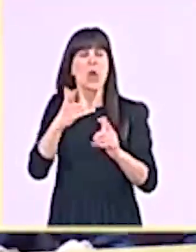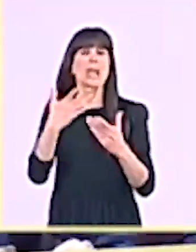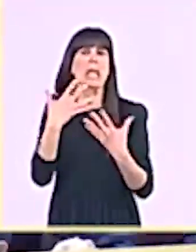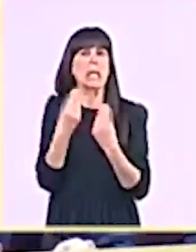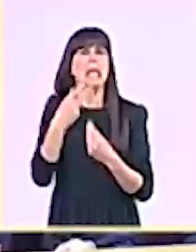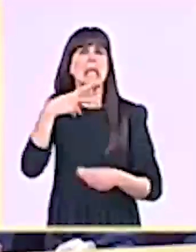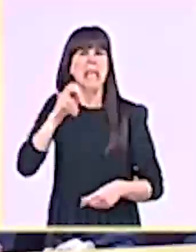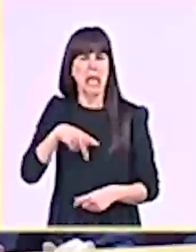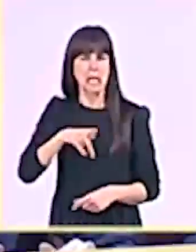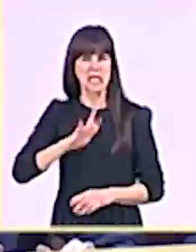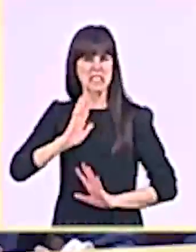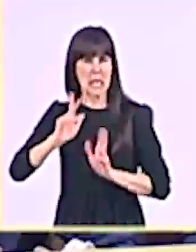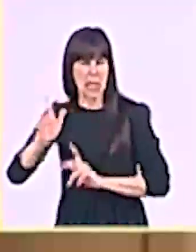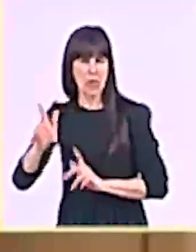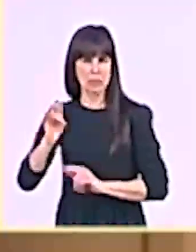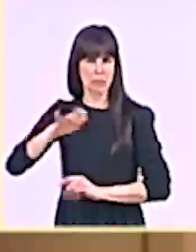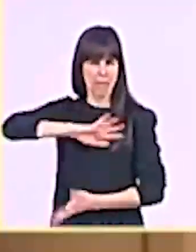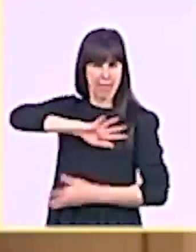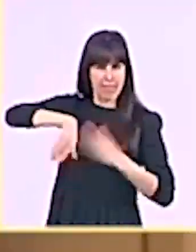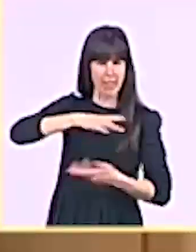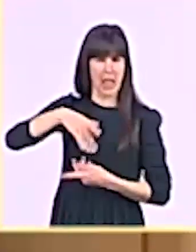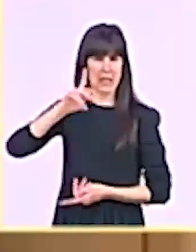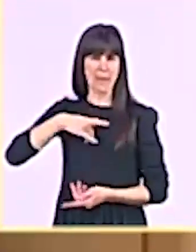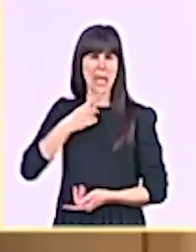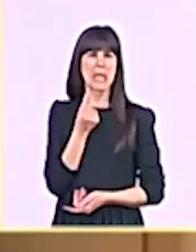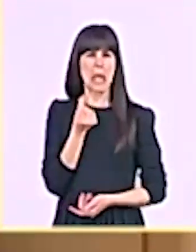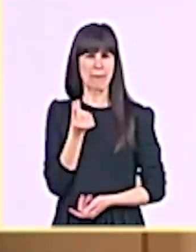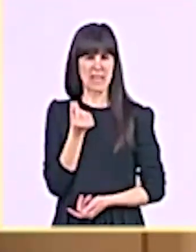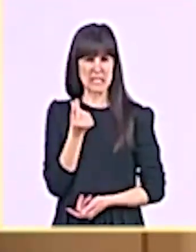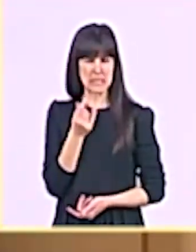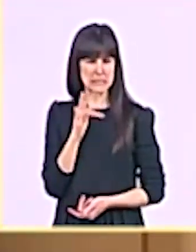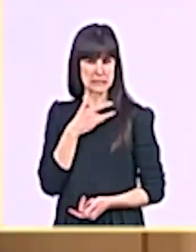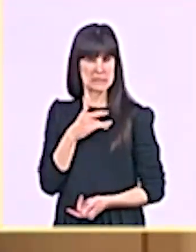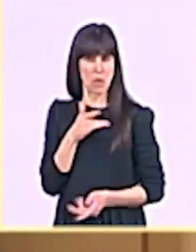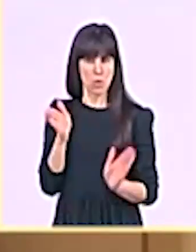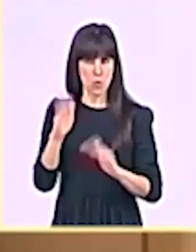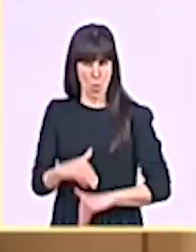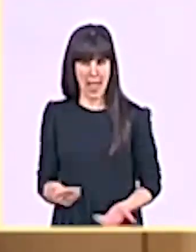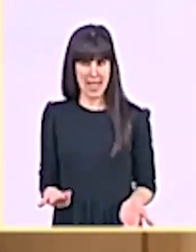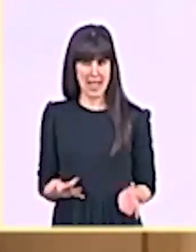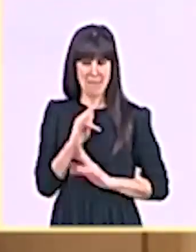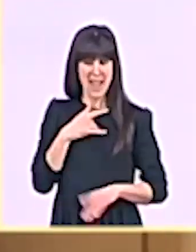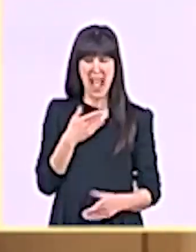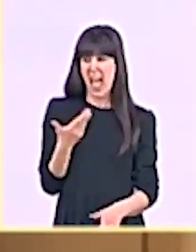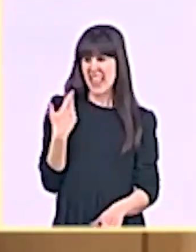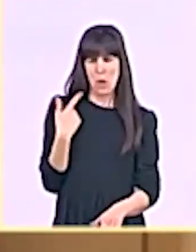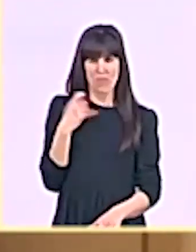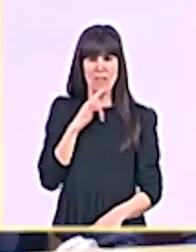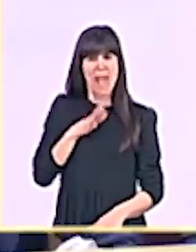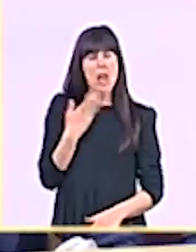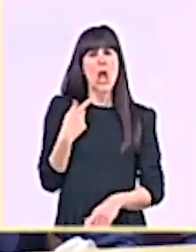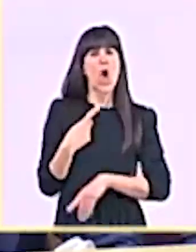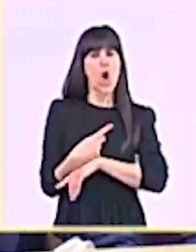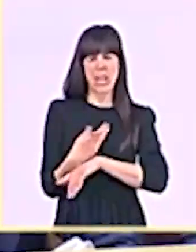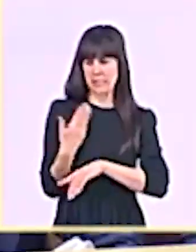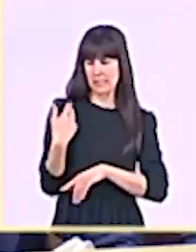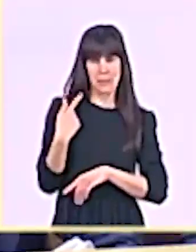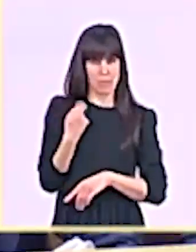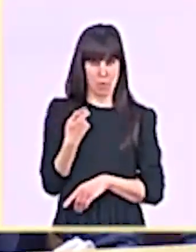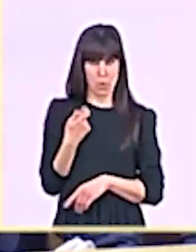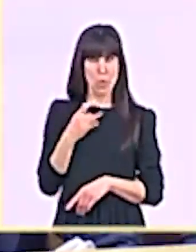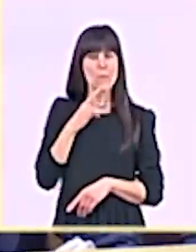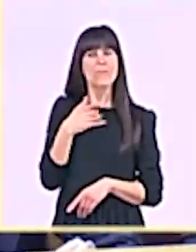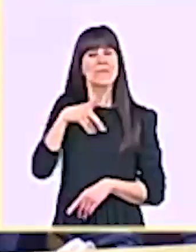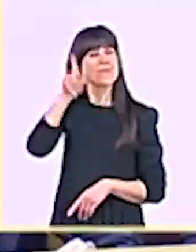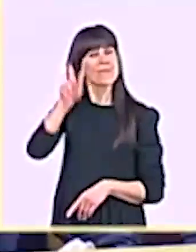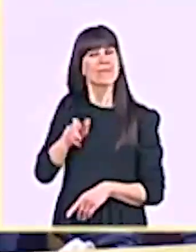Pero no hace falta ir ayer, vayamos a hoy, hace un par de horas, un teletipo. El portavoz del Congreso del Partido Socialista le dice a Podemos